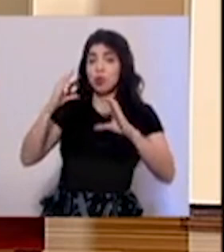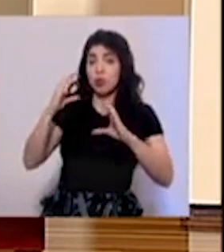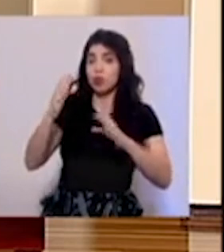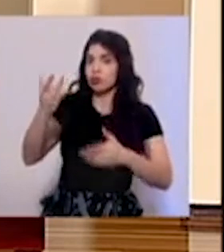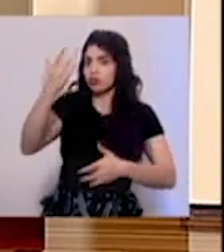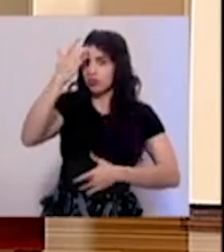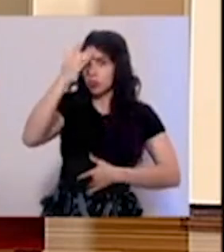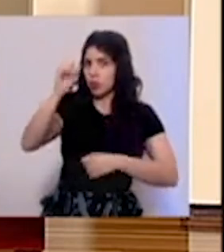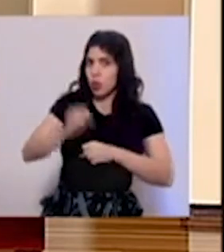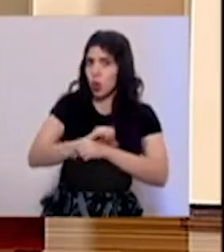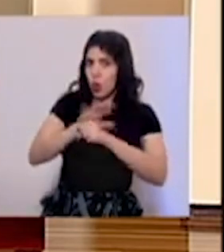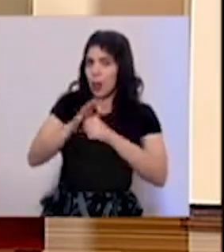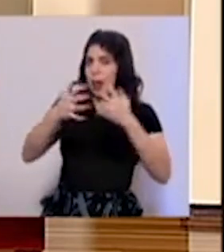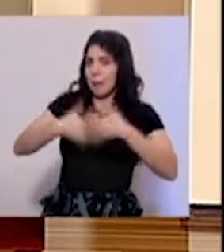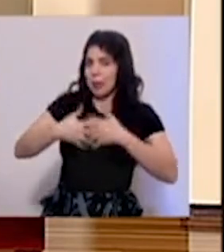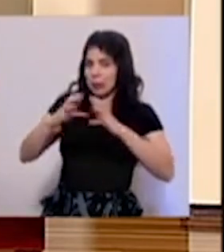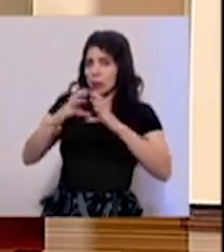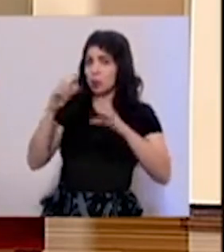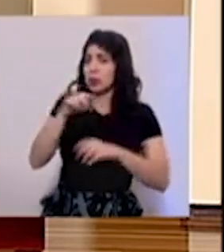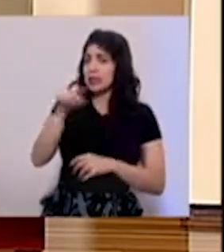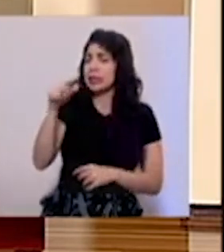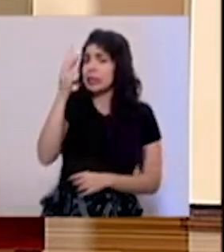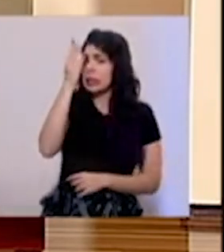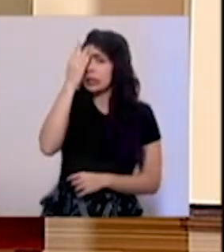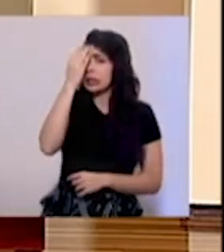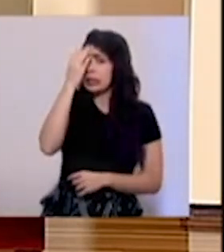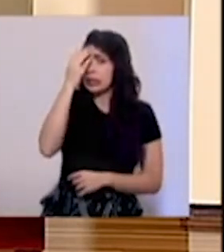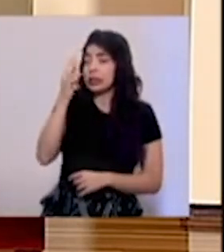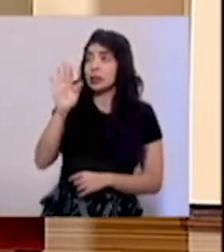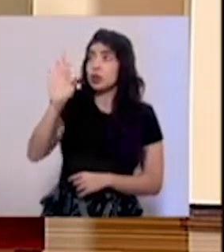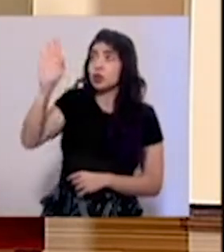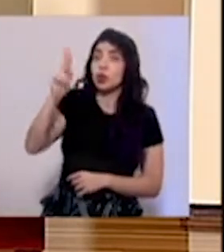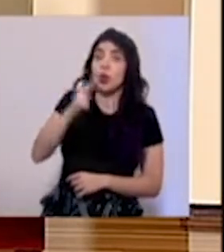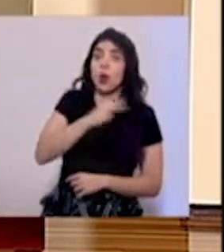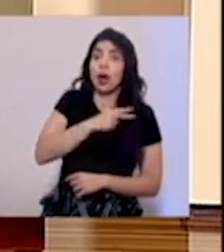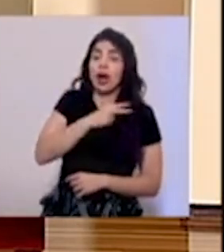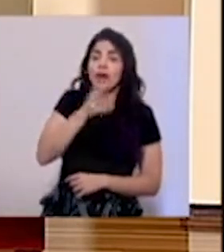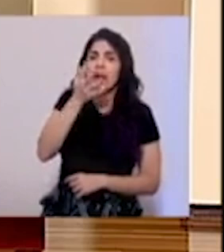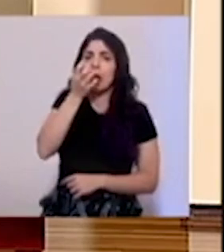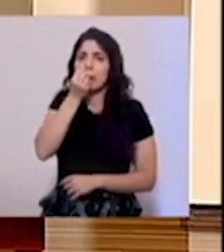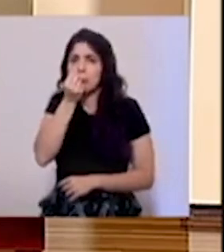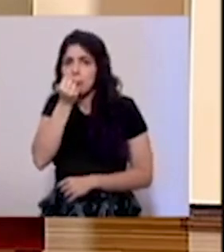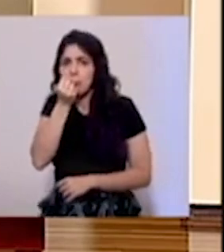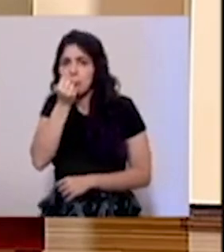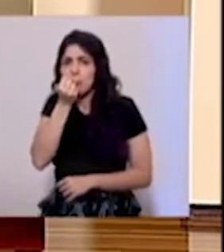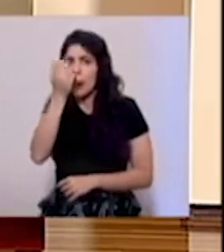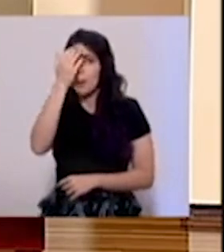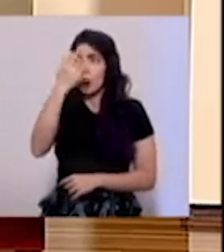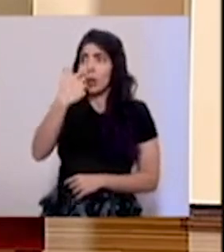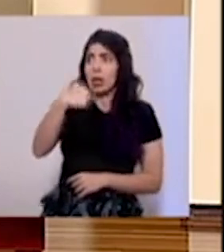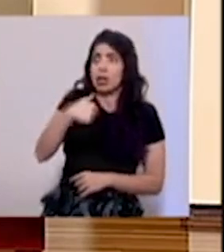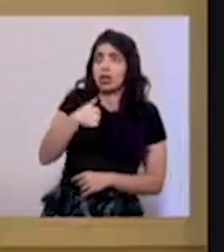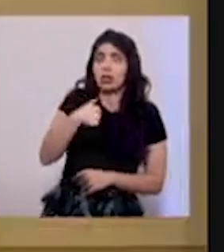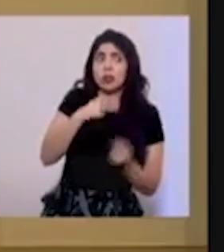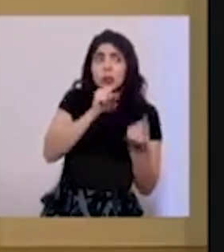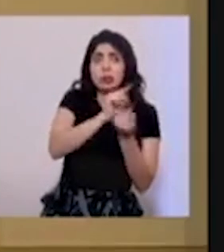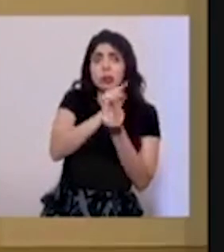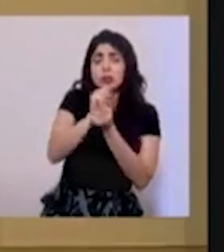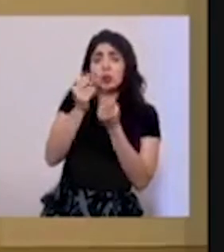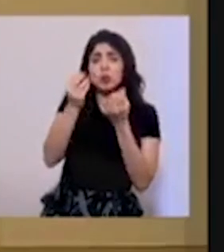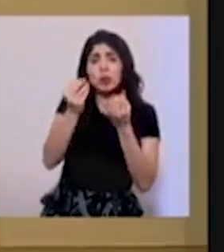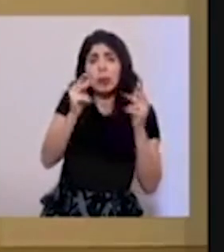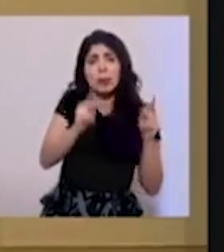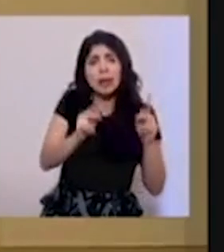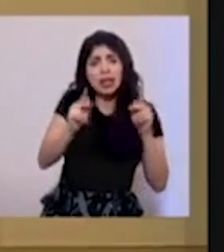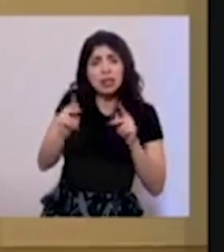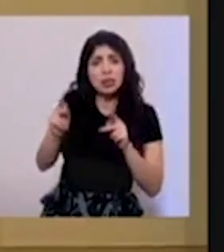COVID-19. A ellos les preocupa mucho que su mismo patrono guarde silencio, ya que ellos tienen contacto con muchas personas.